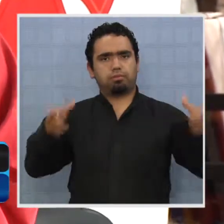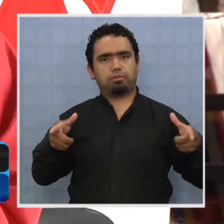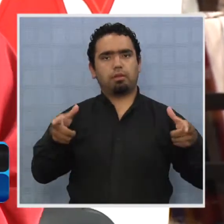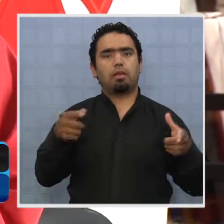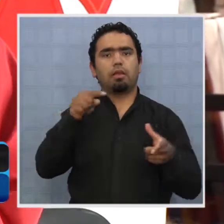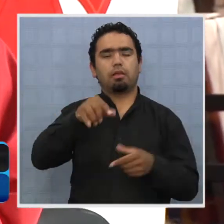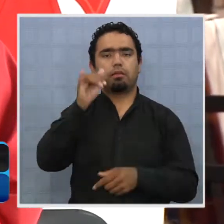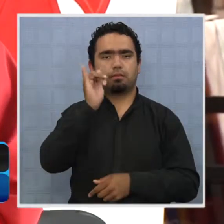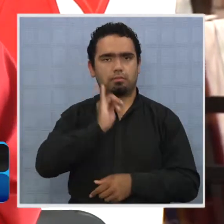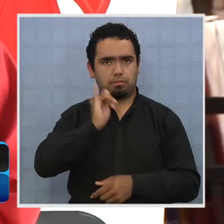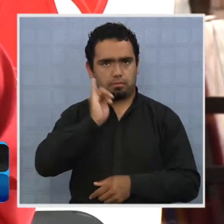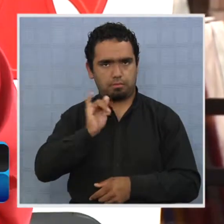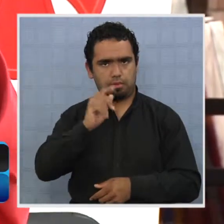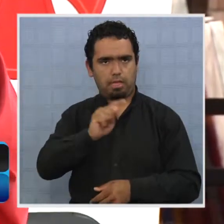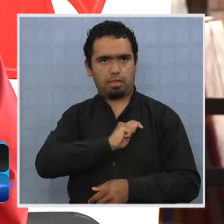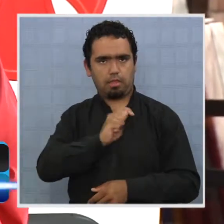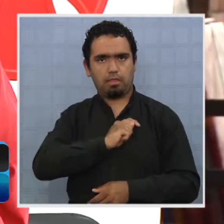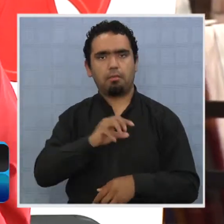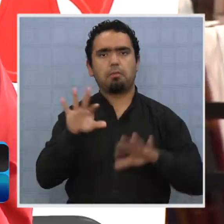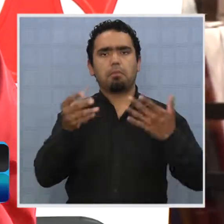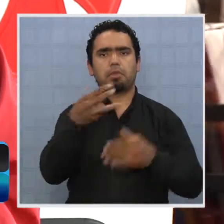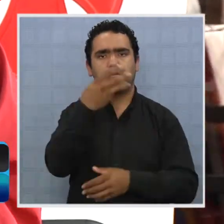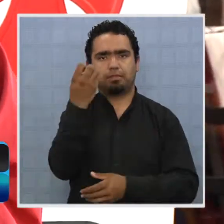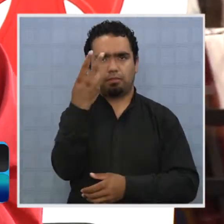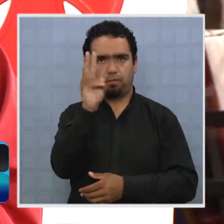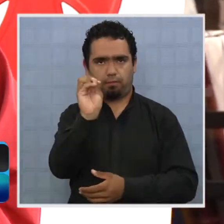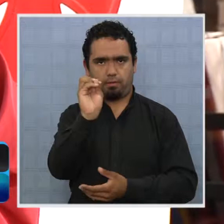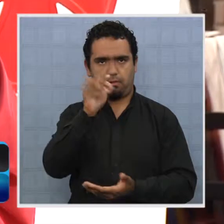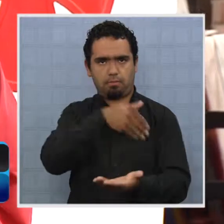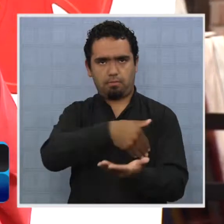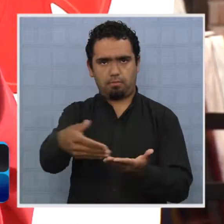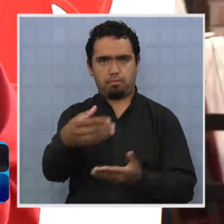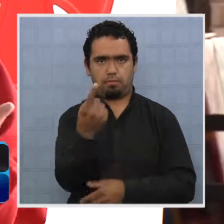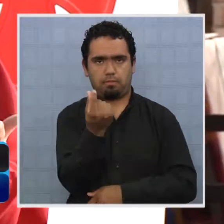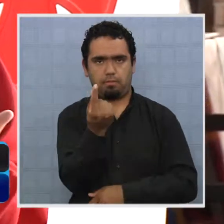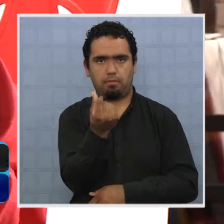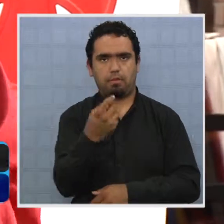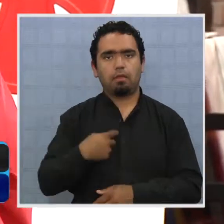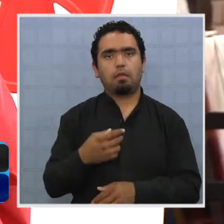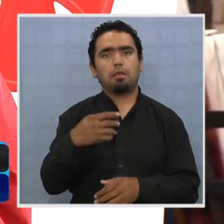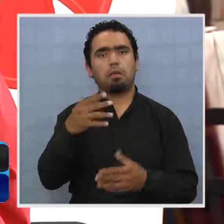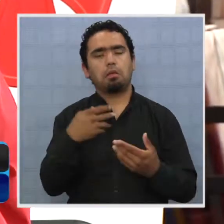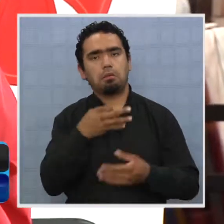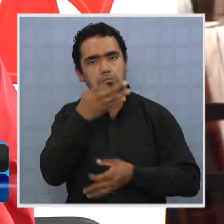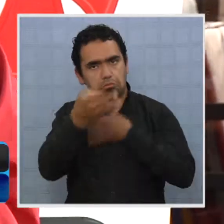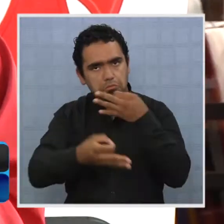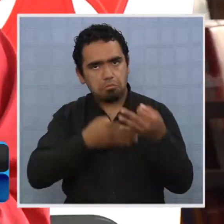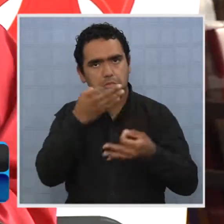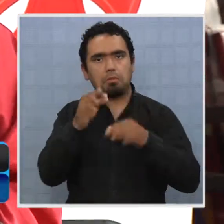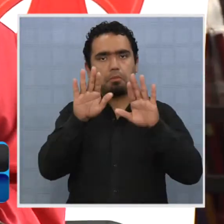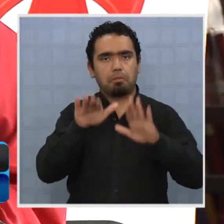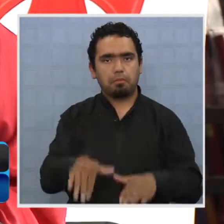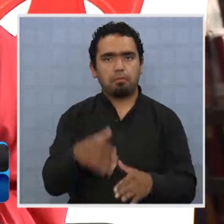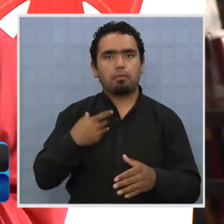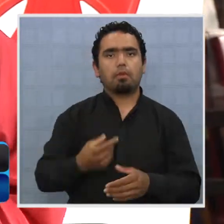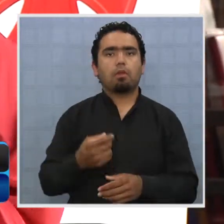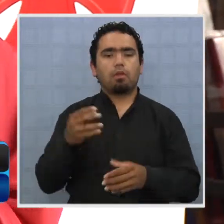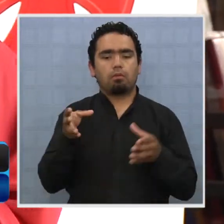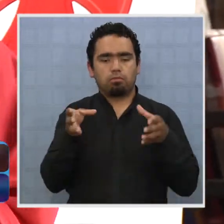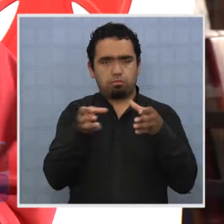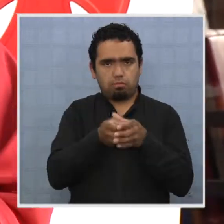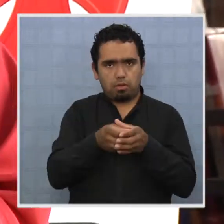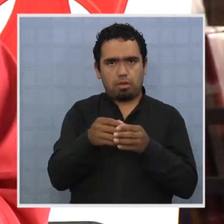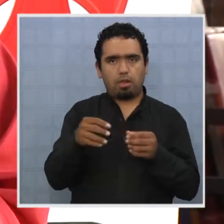en un proyecto que superó los 320 millones de pesos y como Vivi señalaba, en un proyecto de